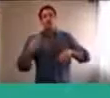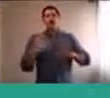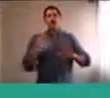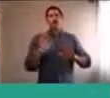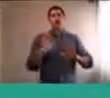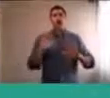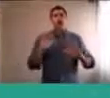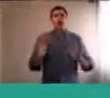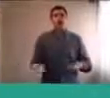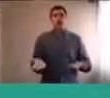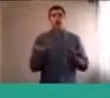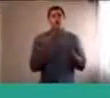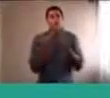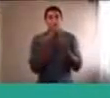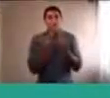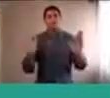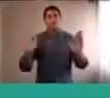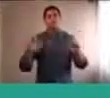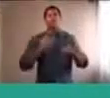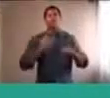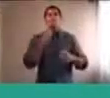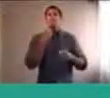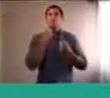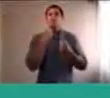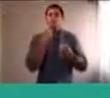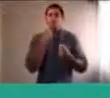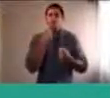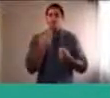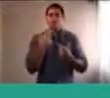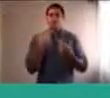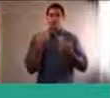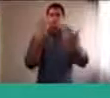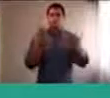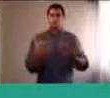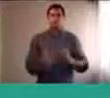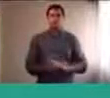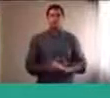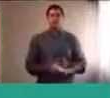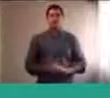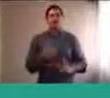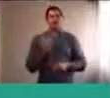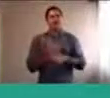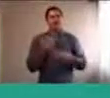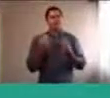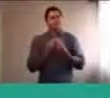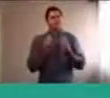abrir una pequeña ronda de preguntas que han habido bastantes